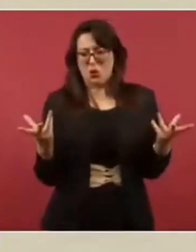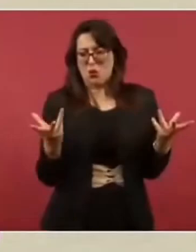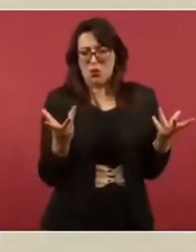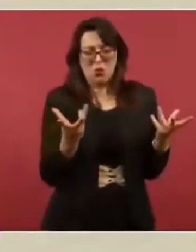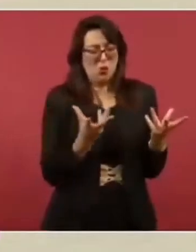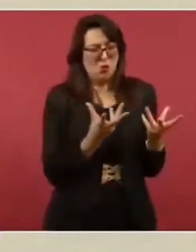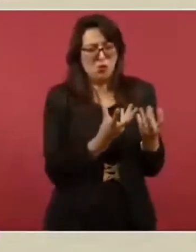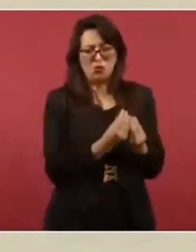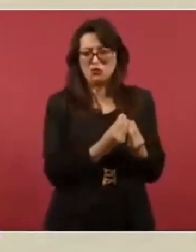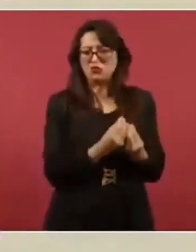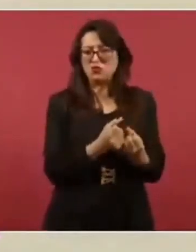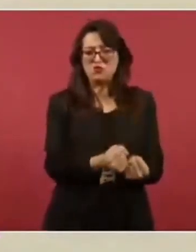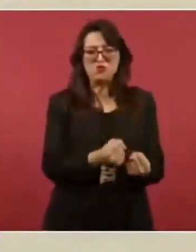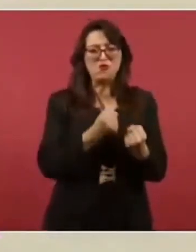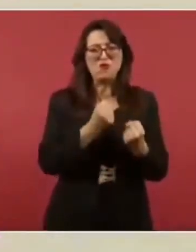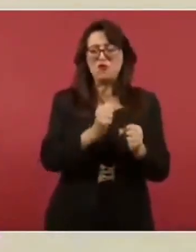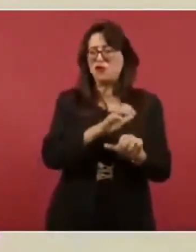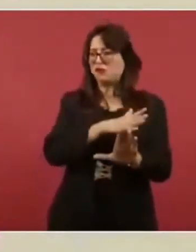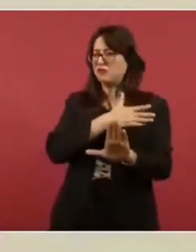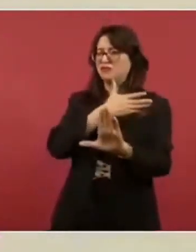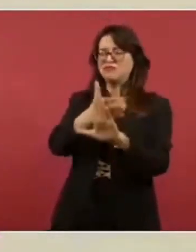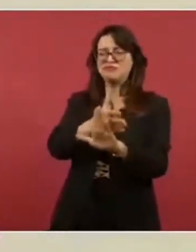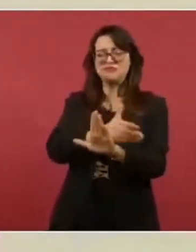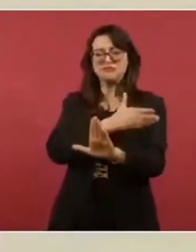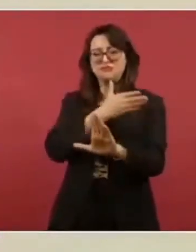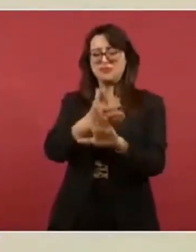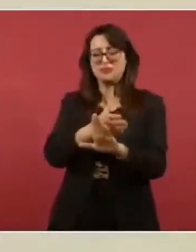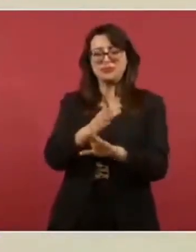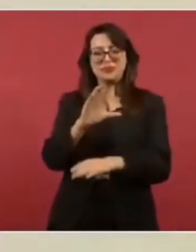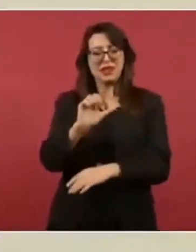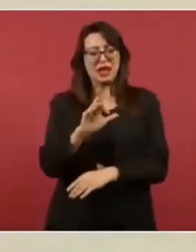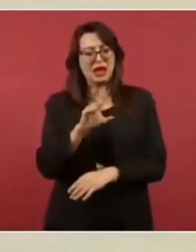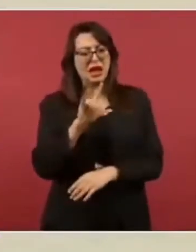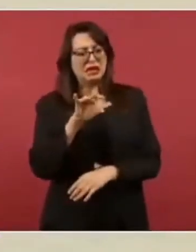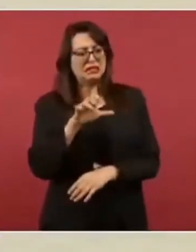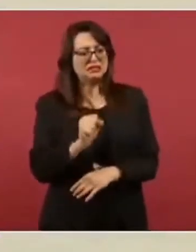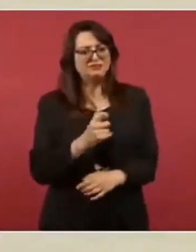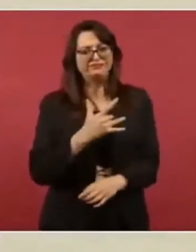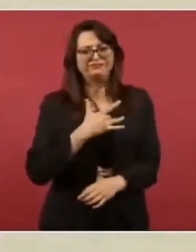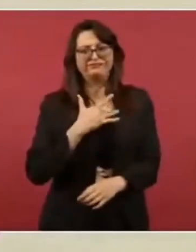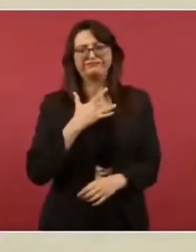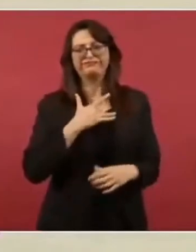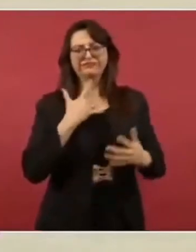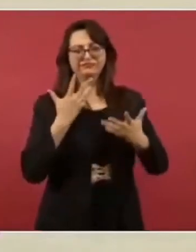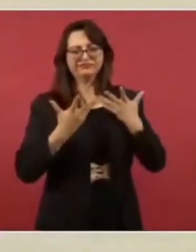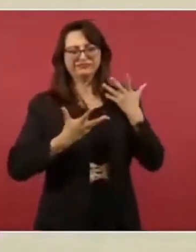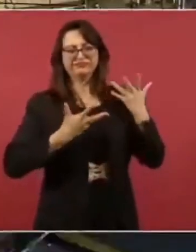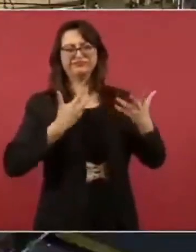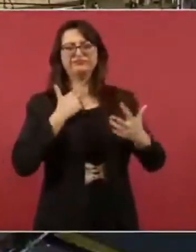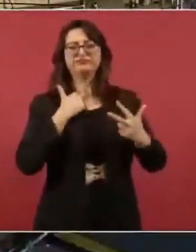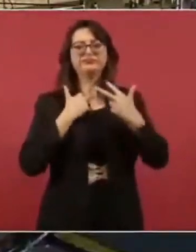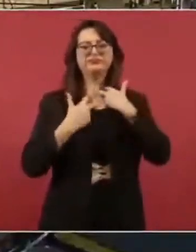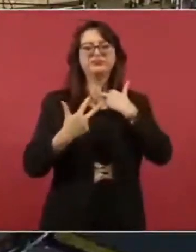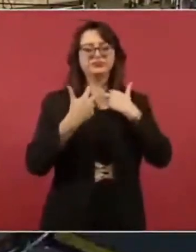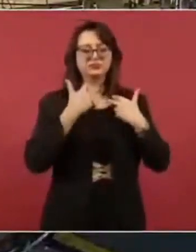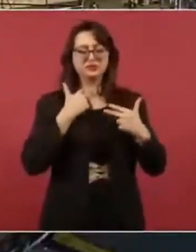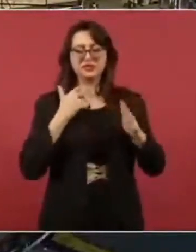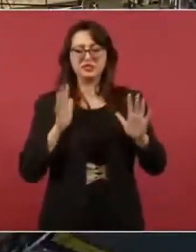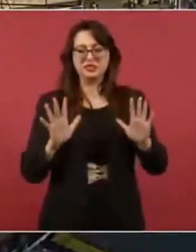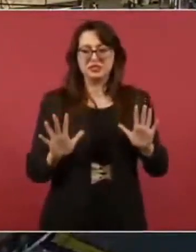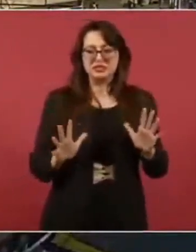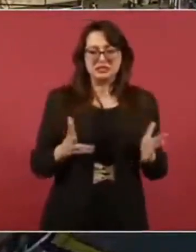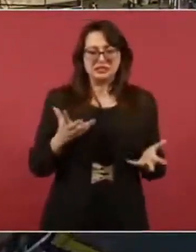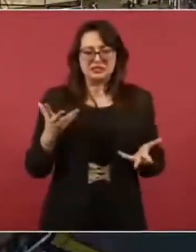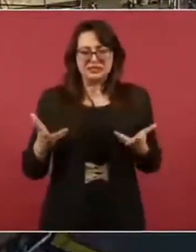general Cárdenas tuvo que actuar con cautela y posiblemente y